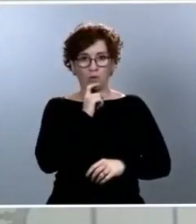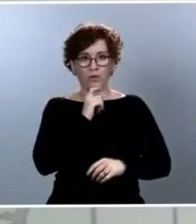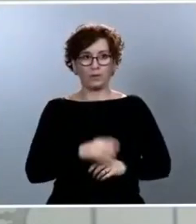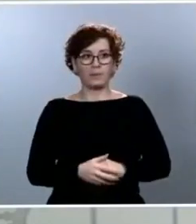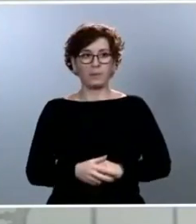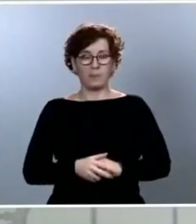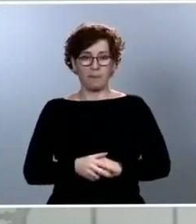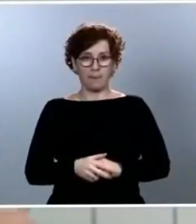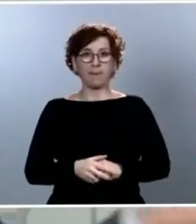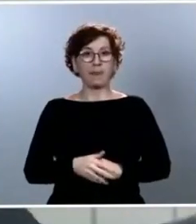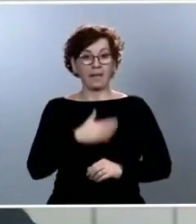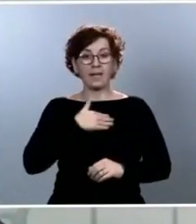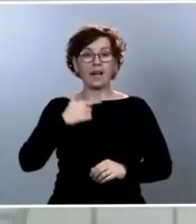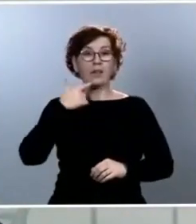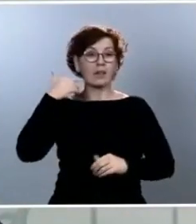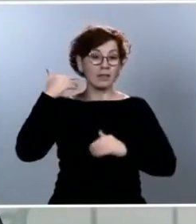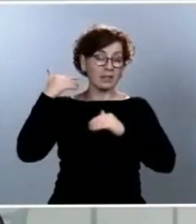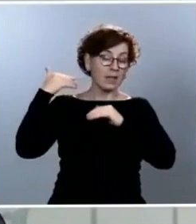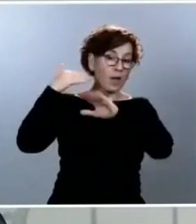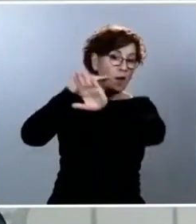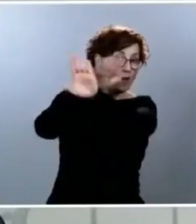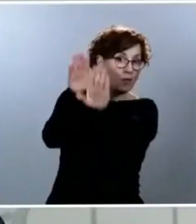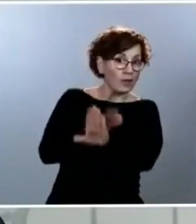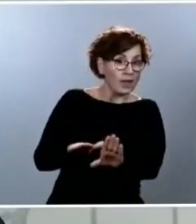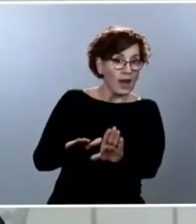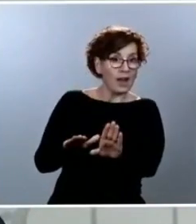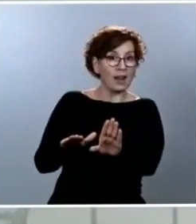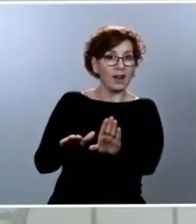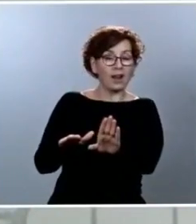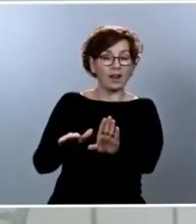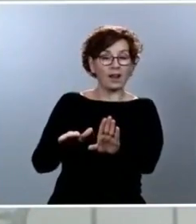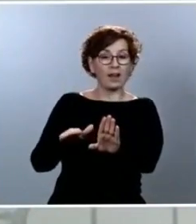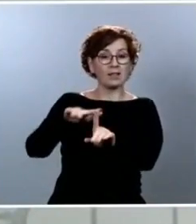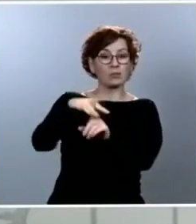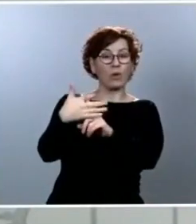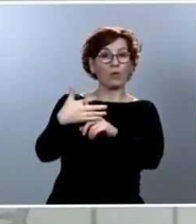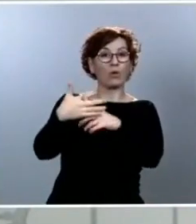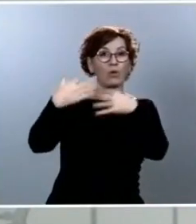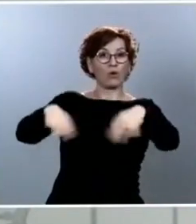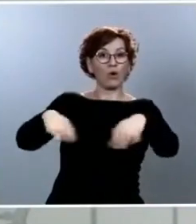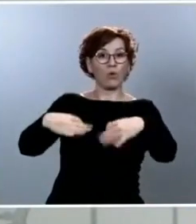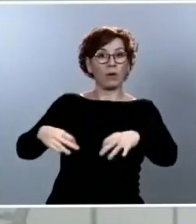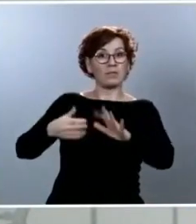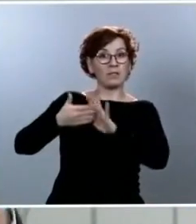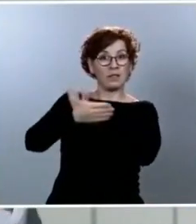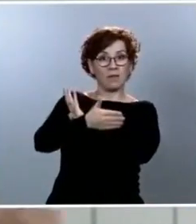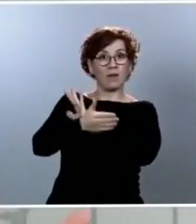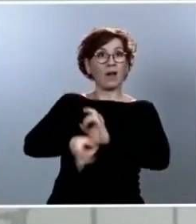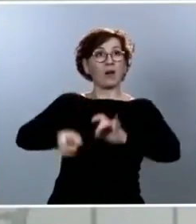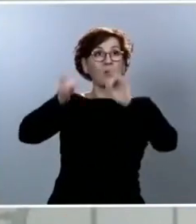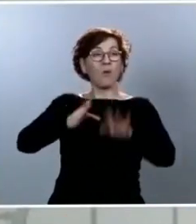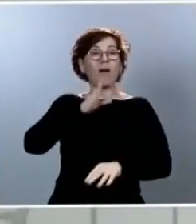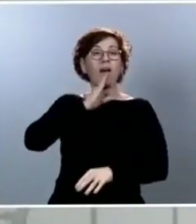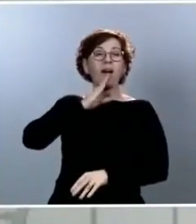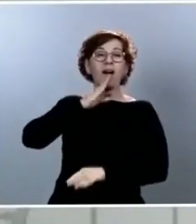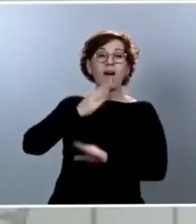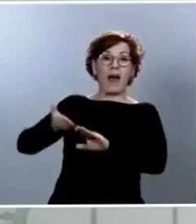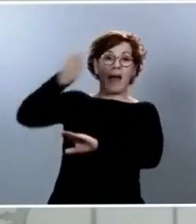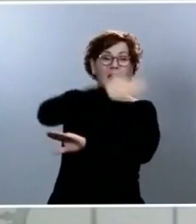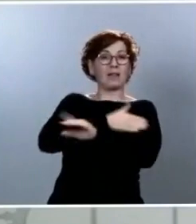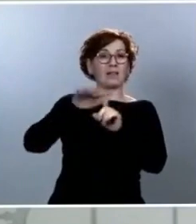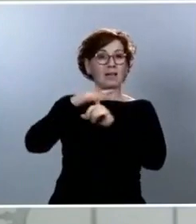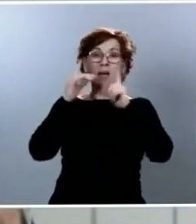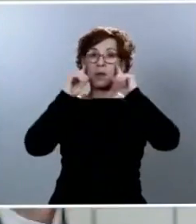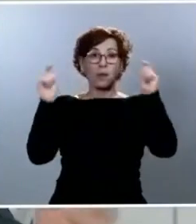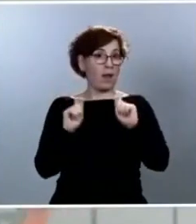Esa nueva normalidad no va a ser la normalidad que teníamos antes del estado de alarma. No lo va a ser. Hasta que no haya vacuna, hasta que no haya un remedio terapéutico, es